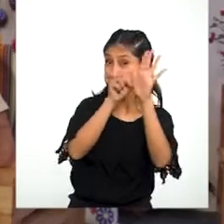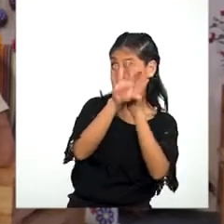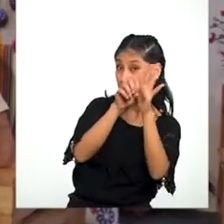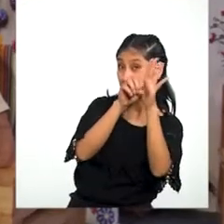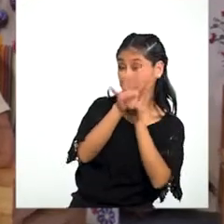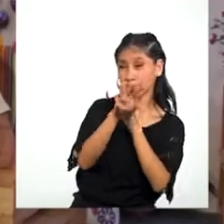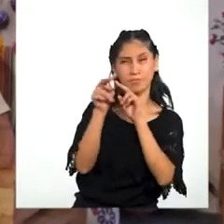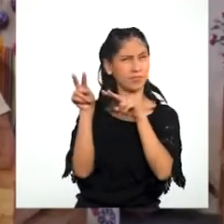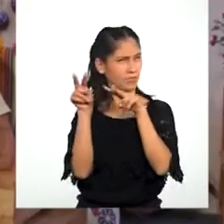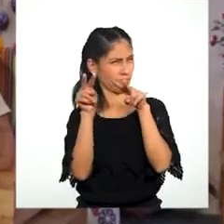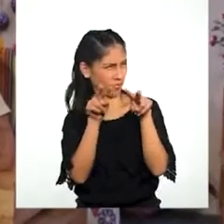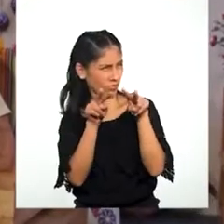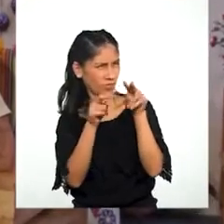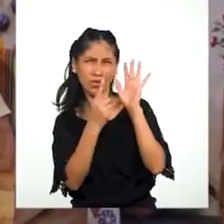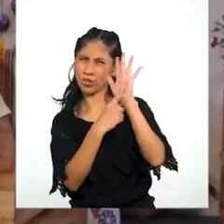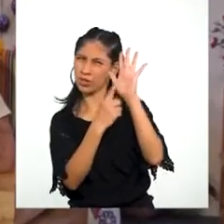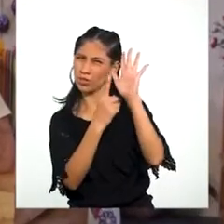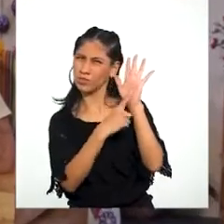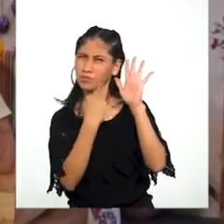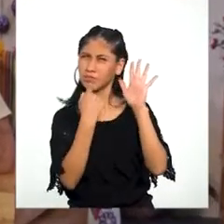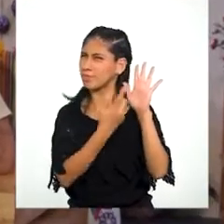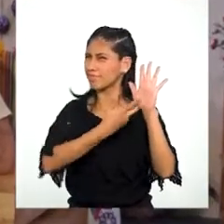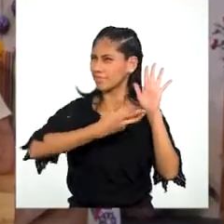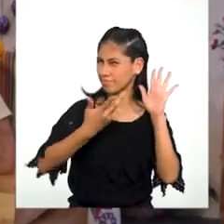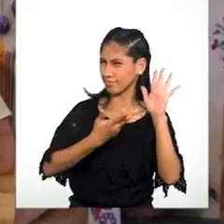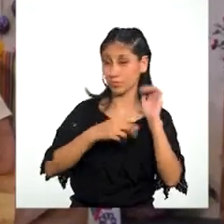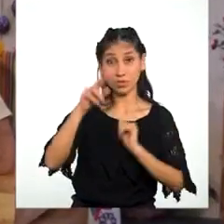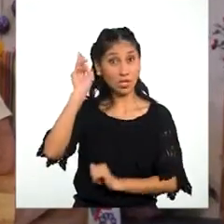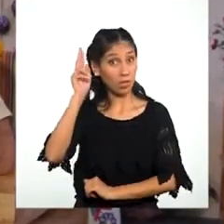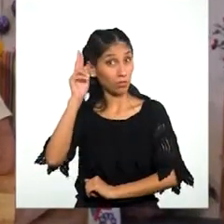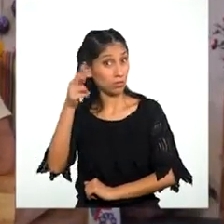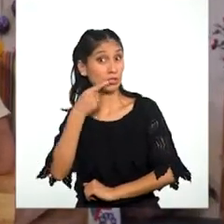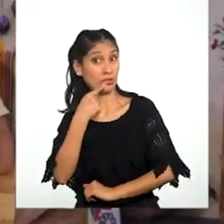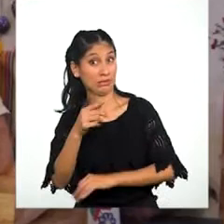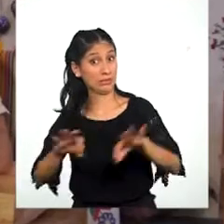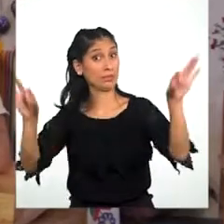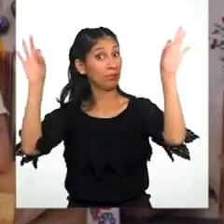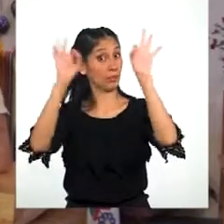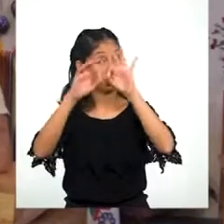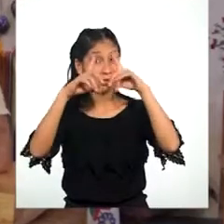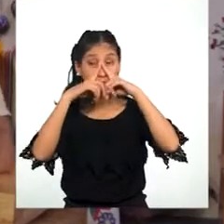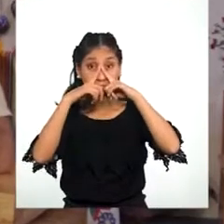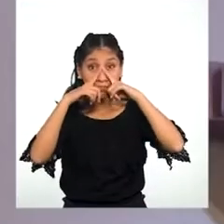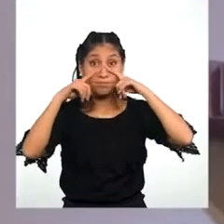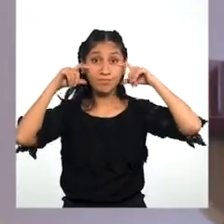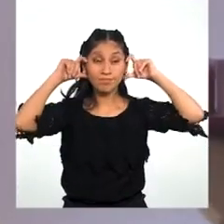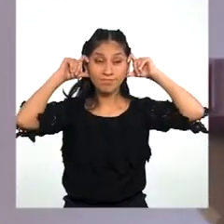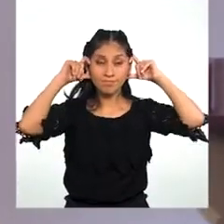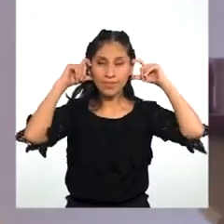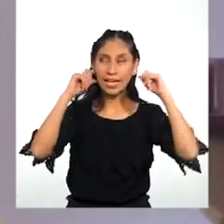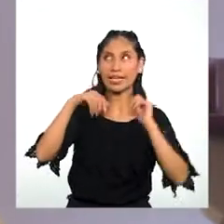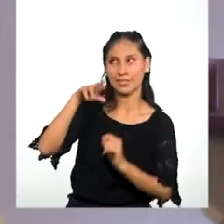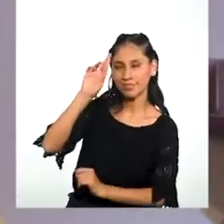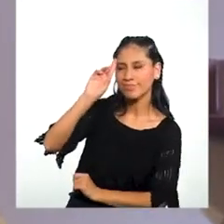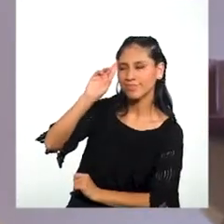Informativo Las maestras También dicen Que es muy importante Usar la mascarilla Tienes razón amigo A veces